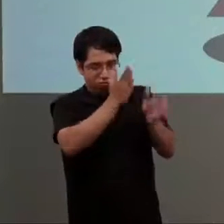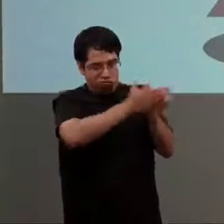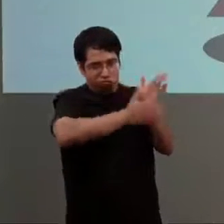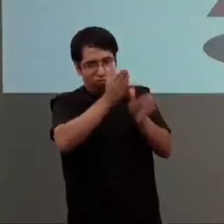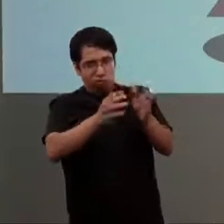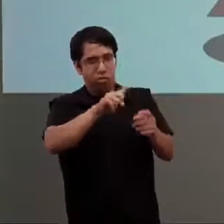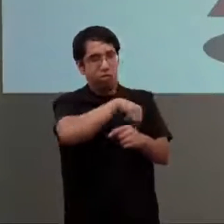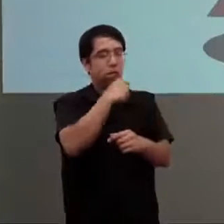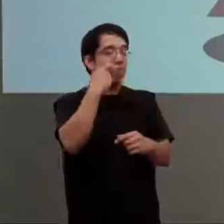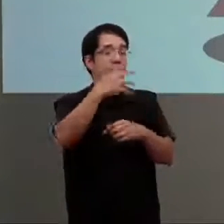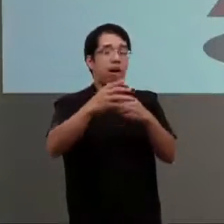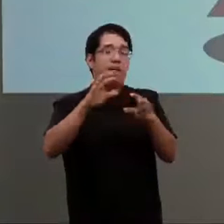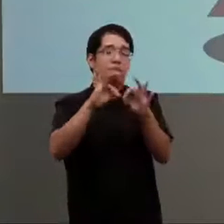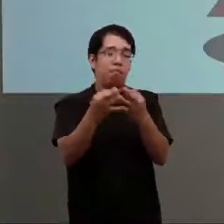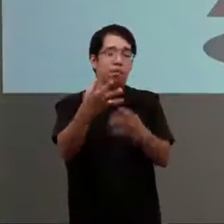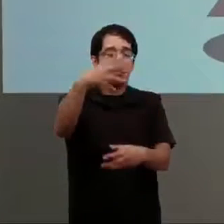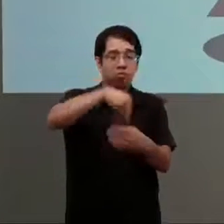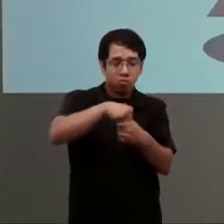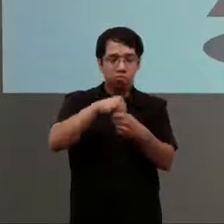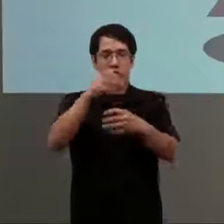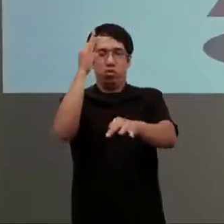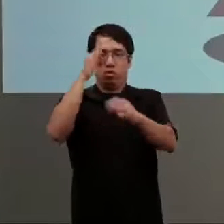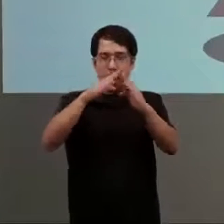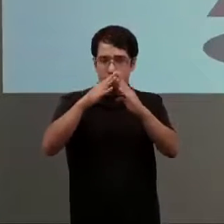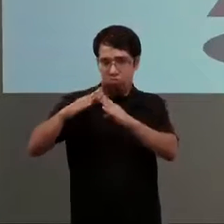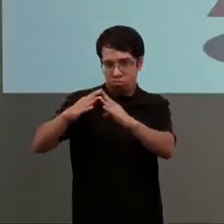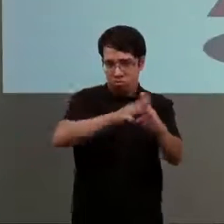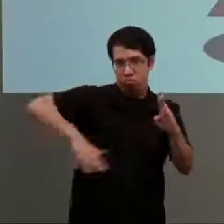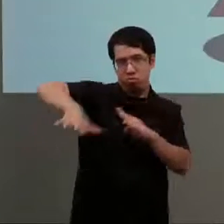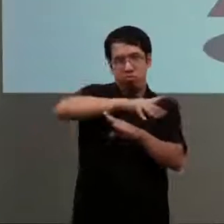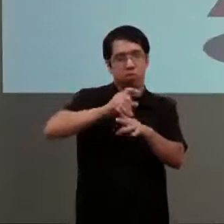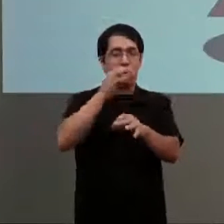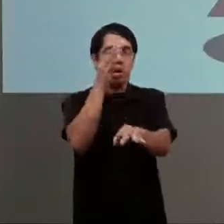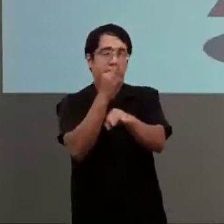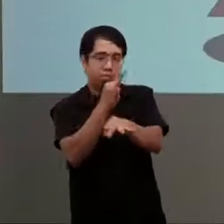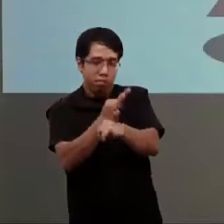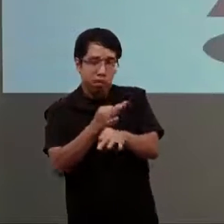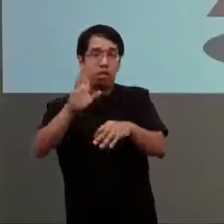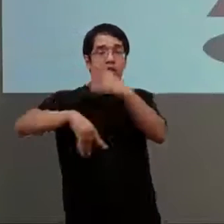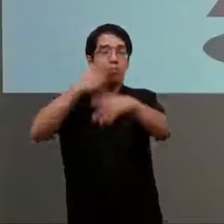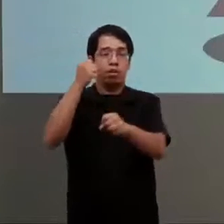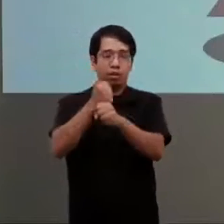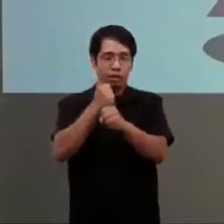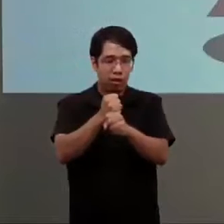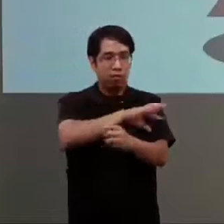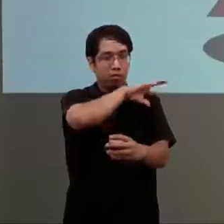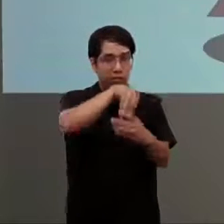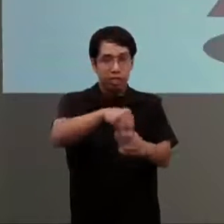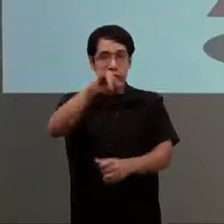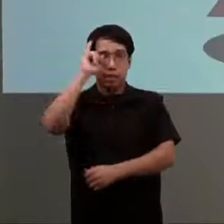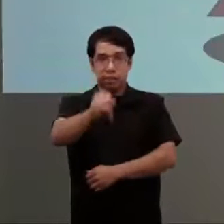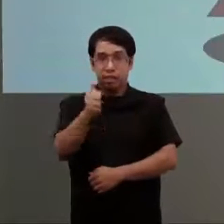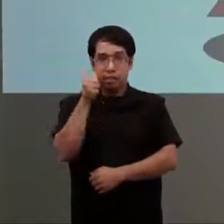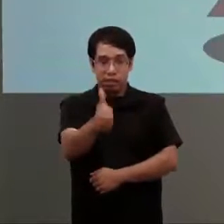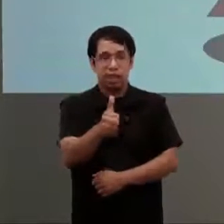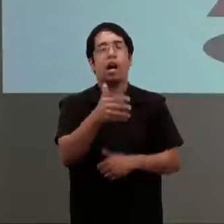escolar o se incluyó a nivel laboral esa es la finalidad de la rehabilitación y eso es muy importante